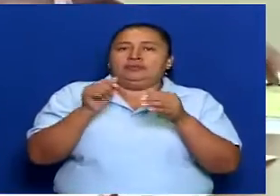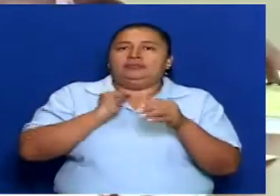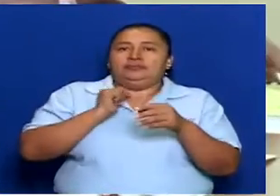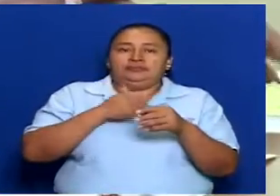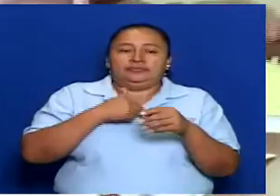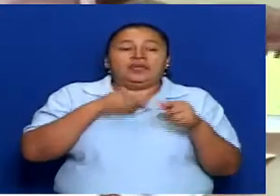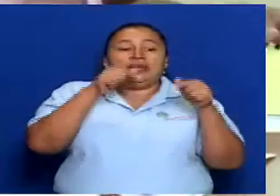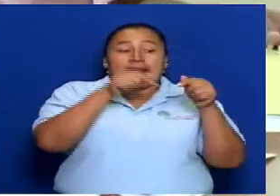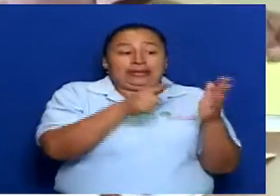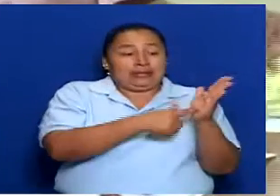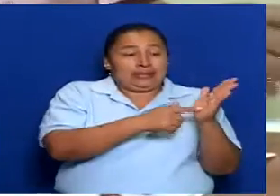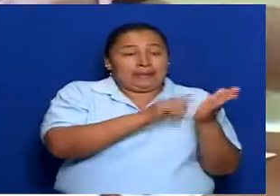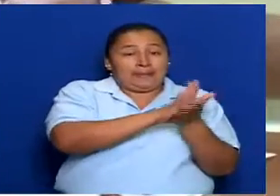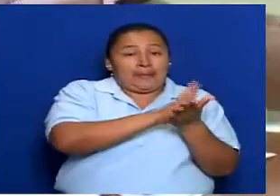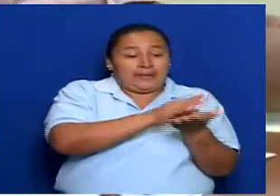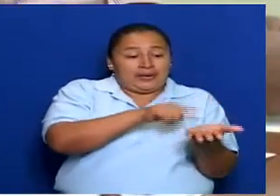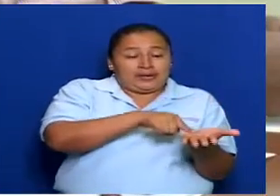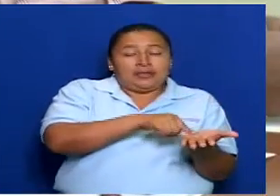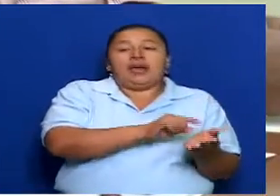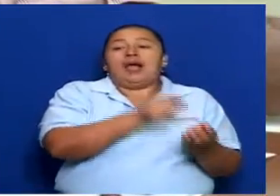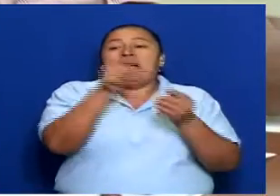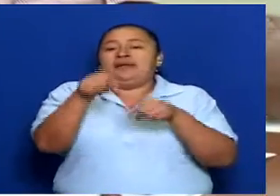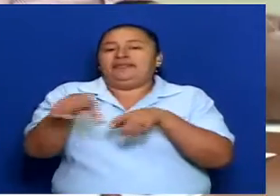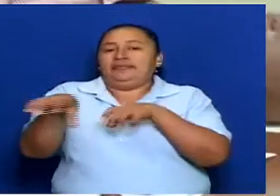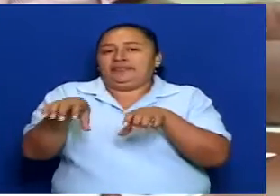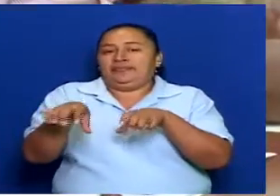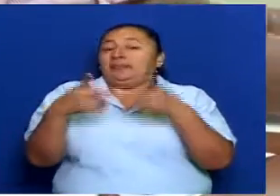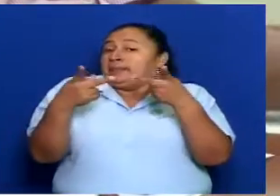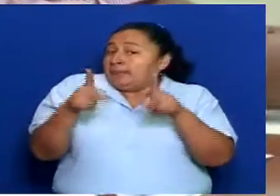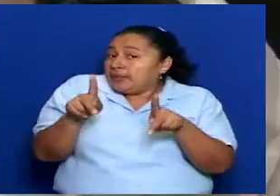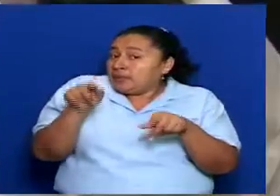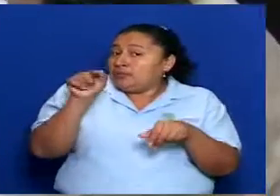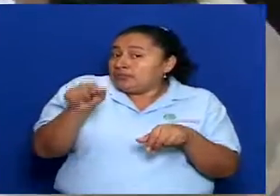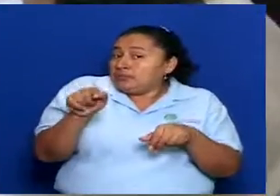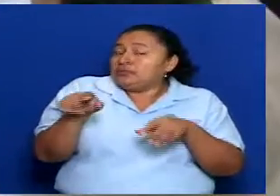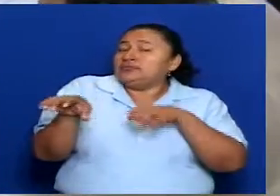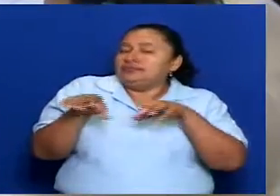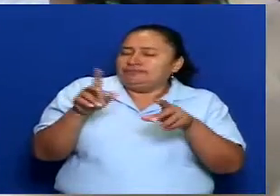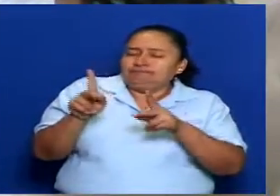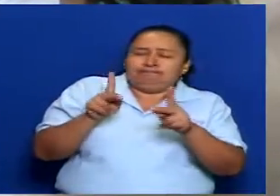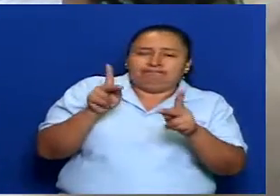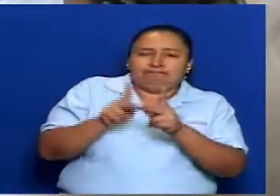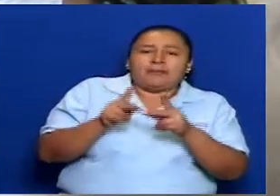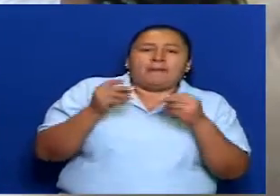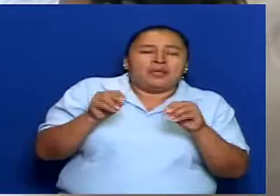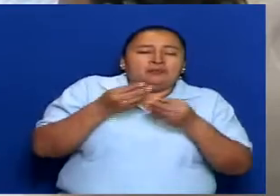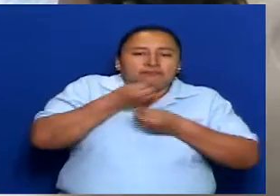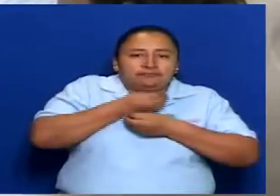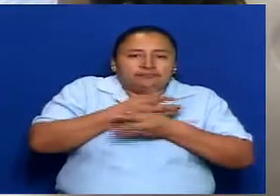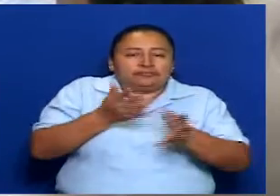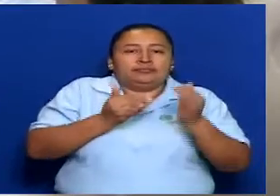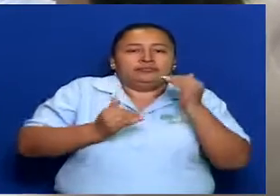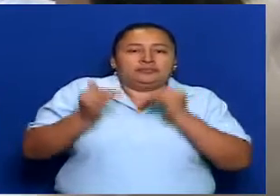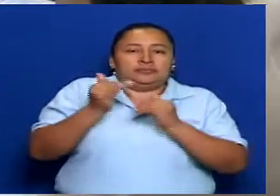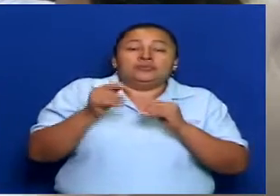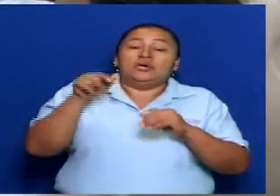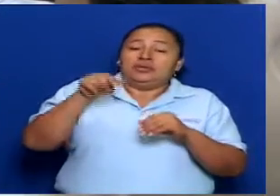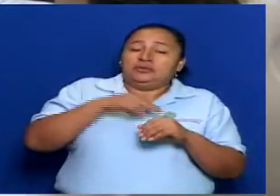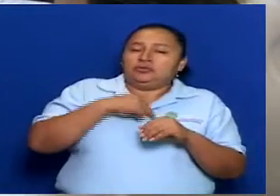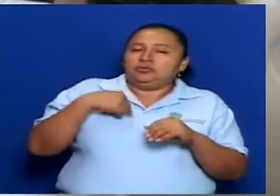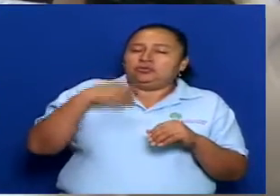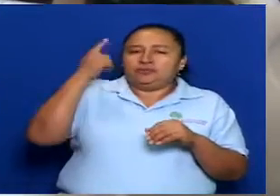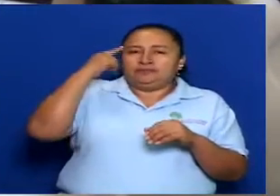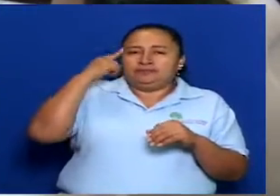a la acción. Exactamente, pero a la acción que se divulgue más. Y ahí es donde nosotros